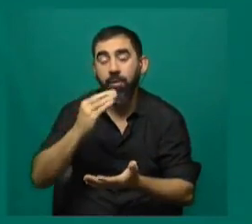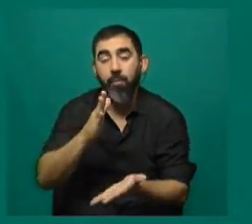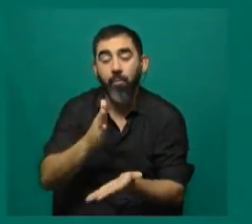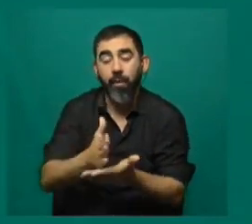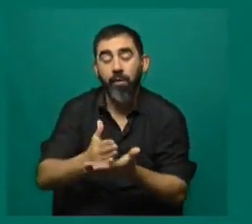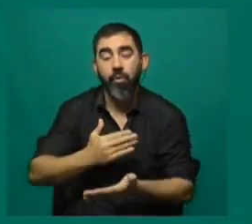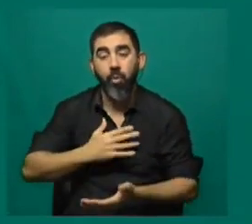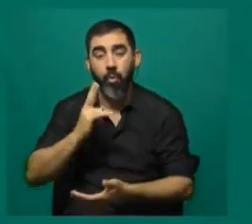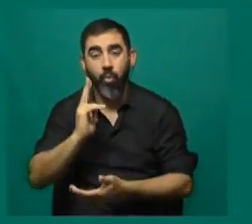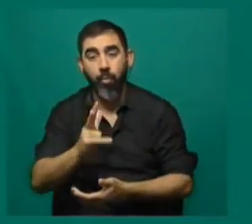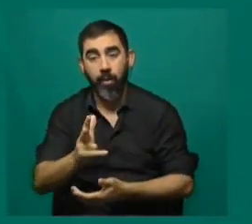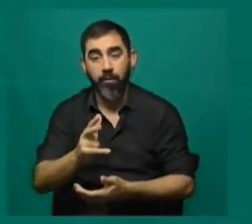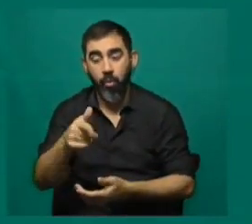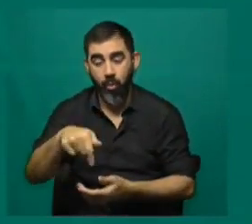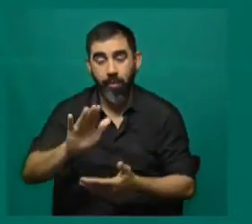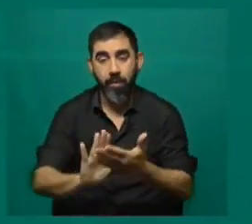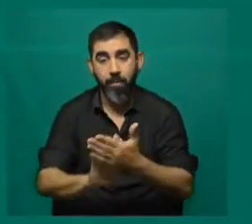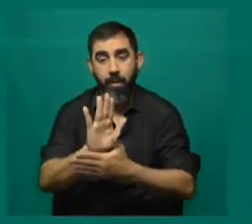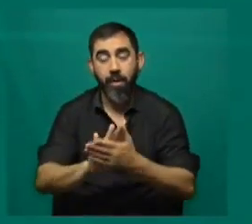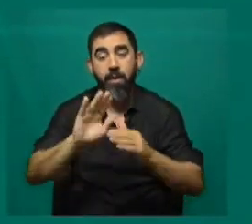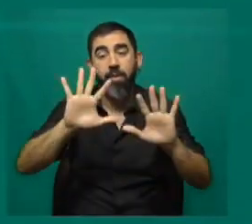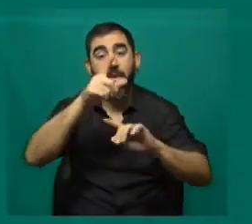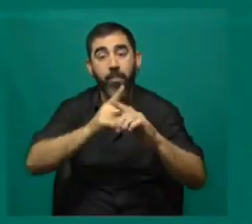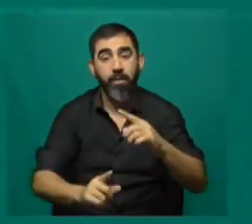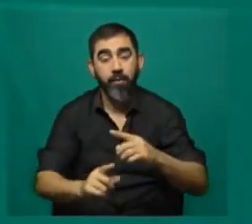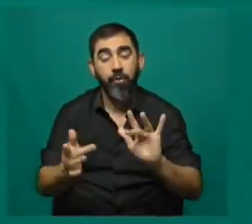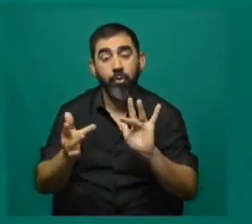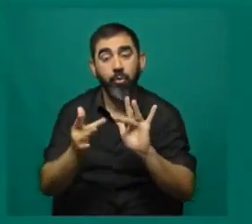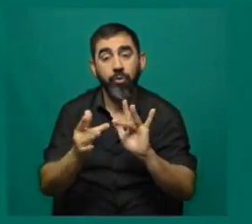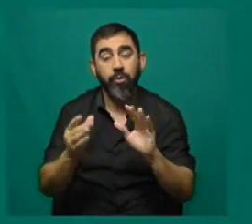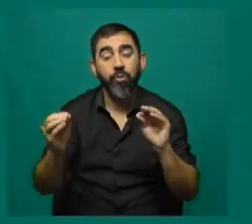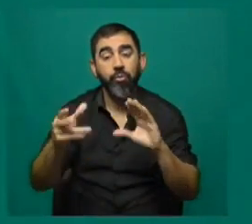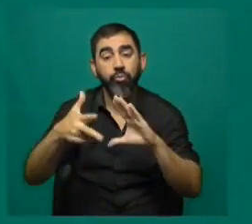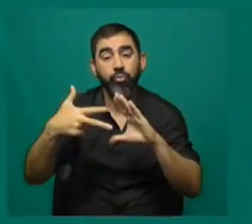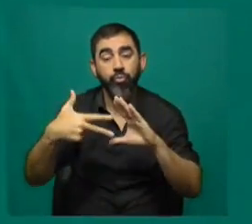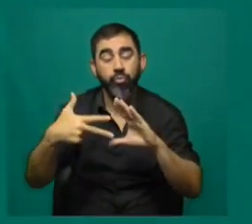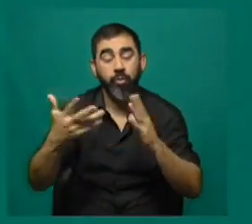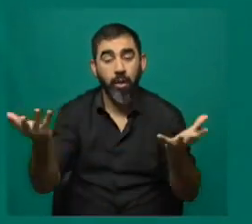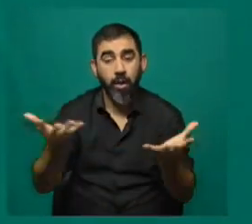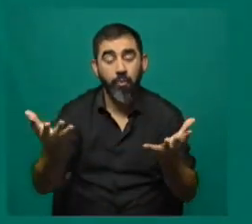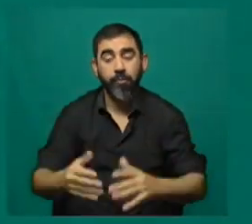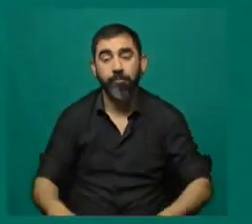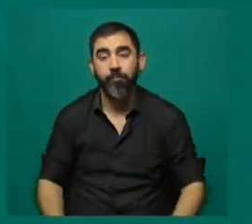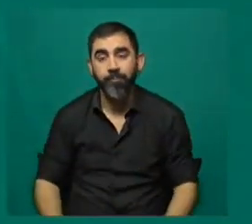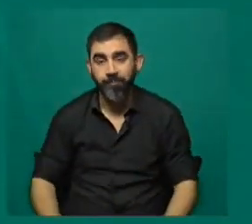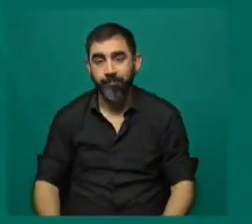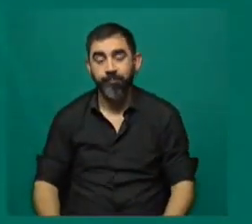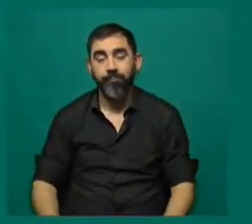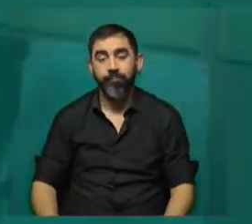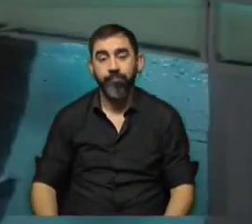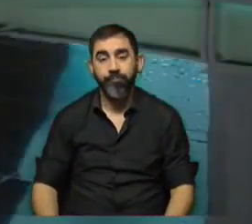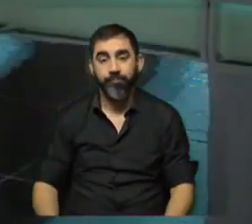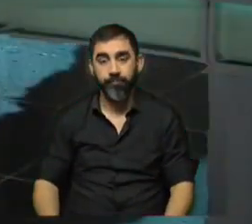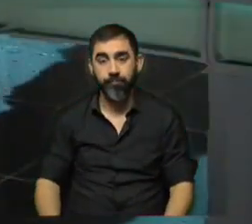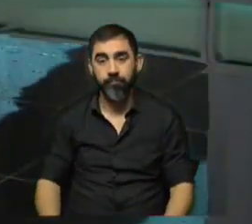humano. Esto será esta mañana sobre las 10.30. Y estamos en contacto a esta hora vía Zoom con la legisladora Frente Amplista, Betiana Díaz. ¿Cómo le va? Buen día,